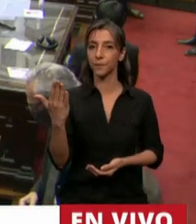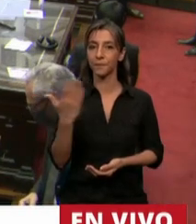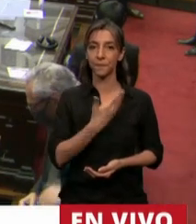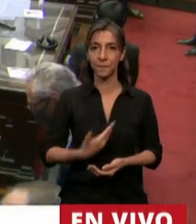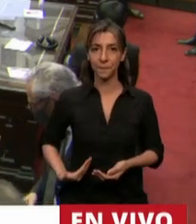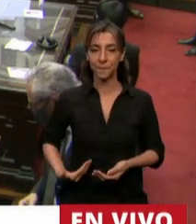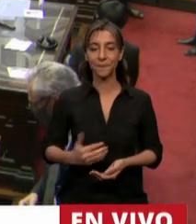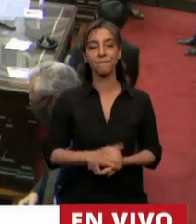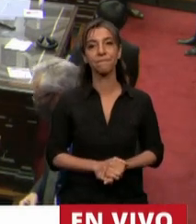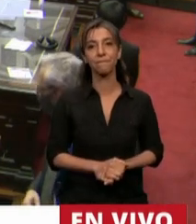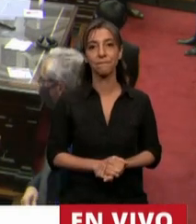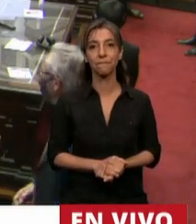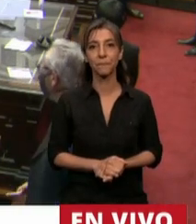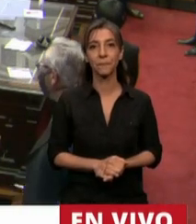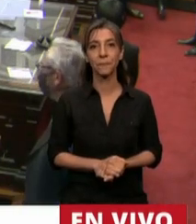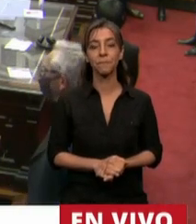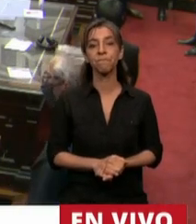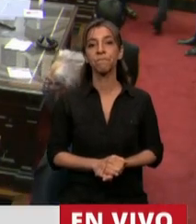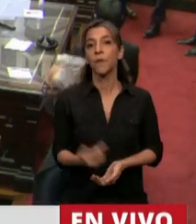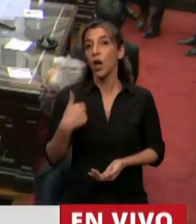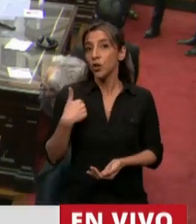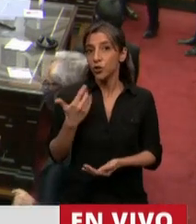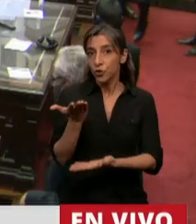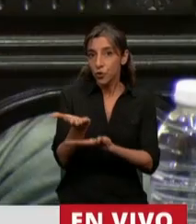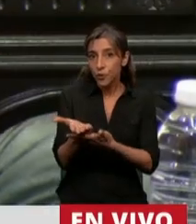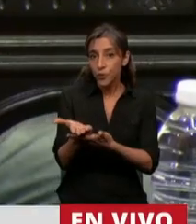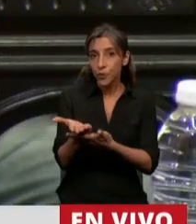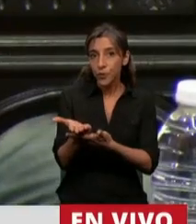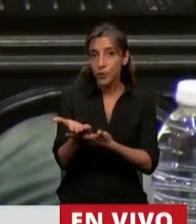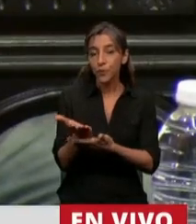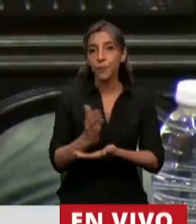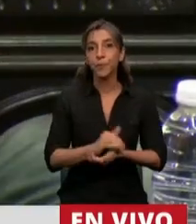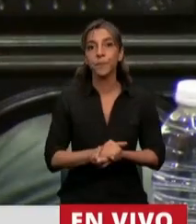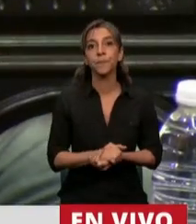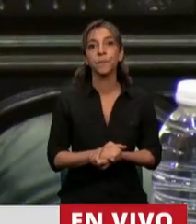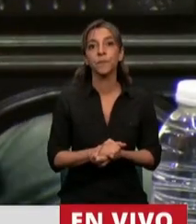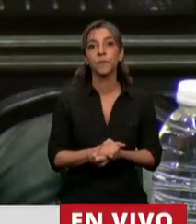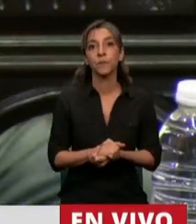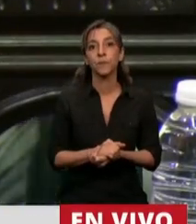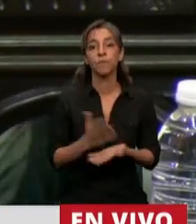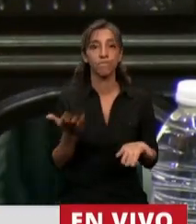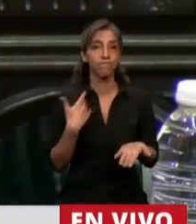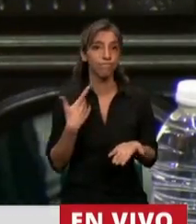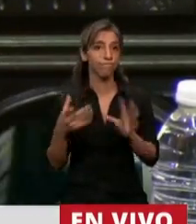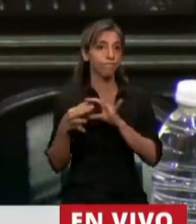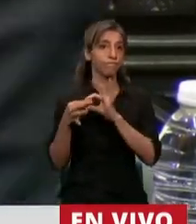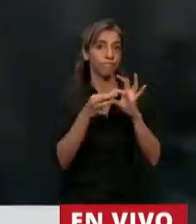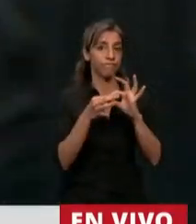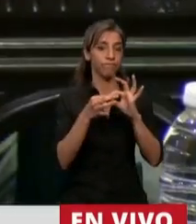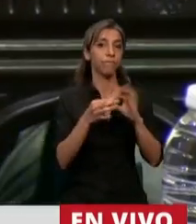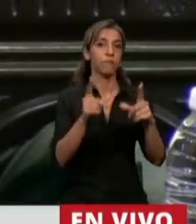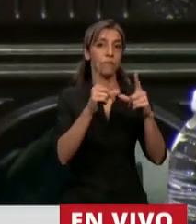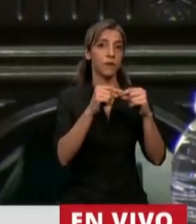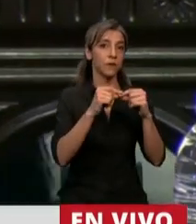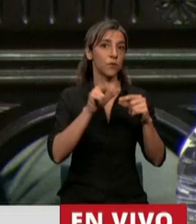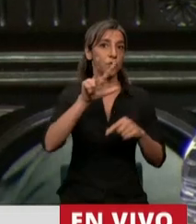Presidente, le voy a pedir en virtud del artículo 39, inciso